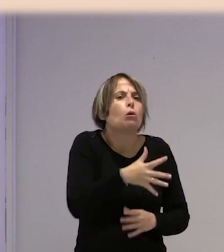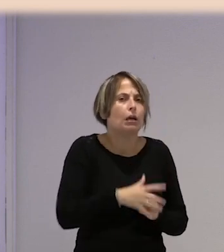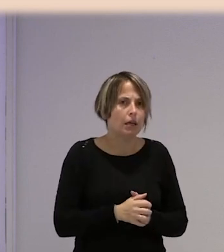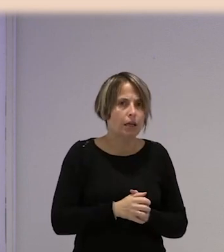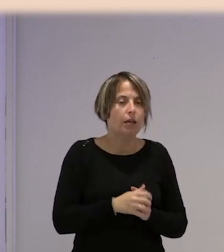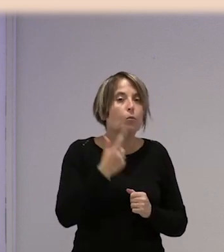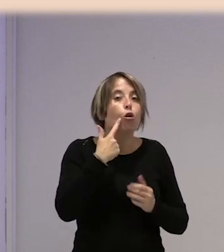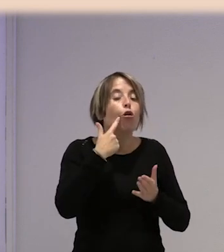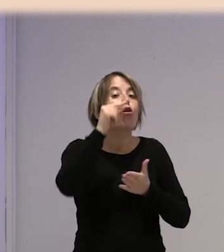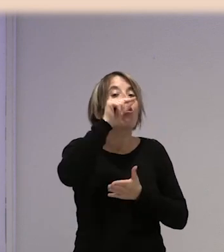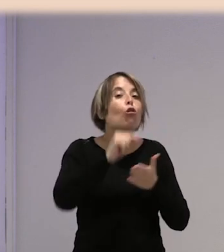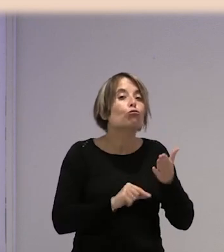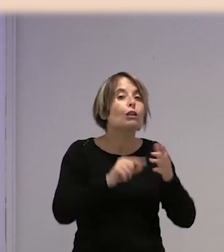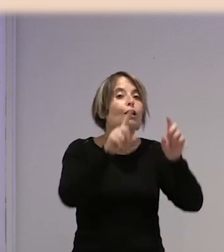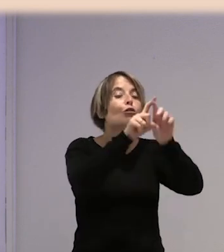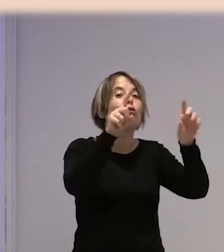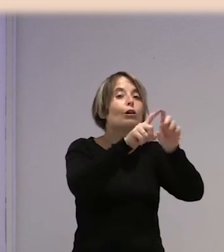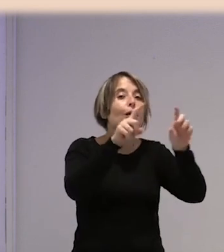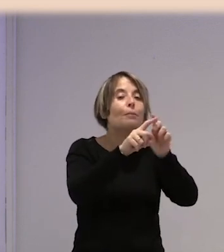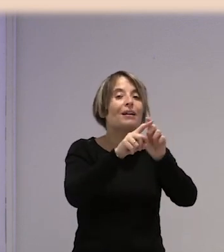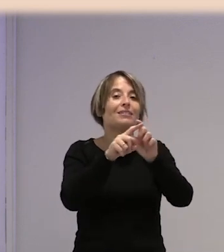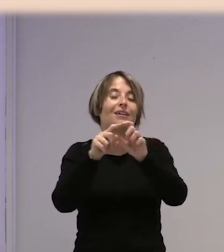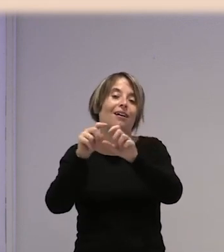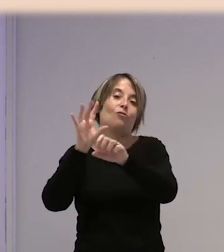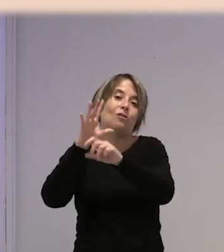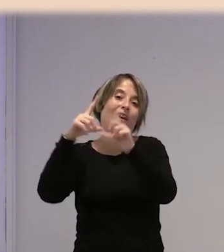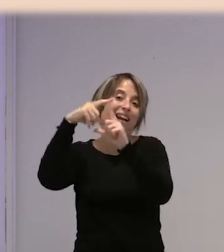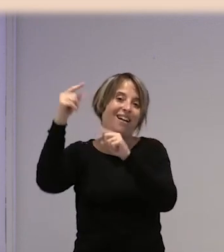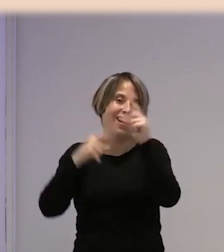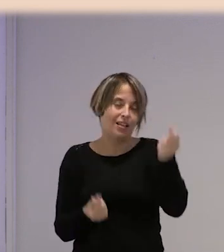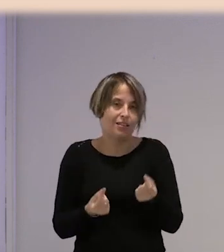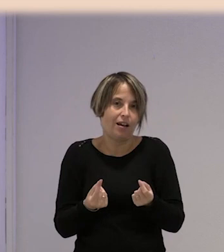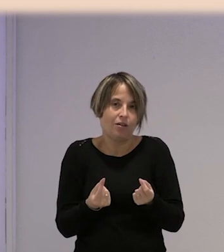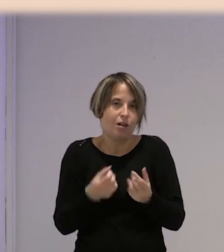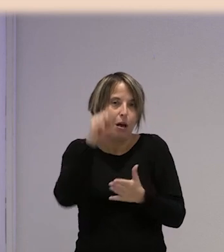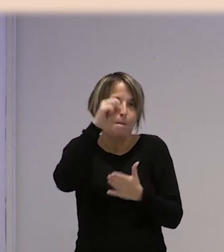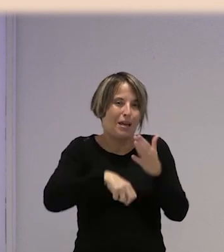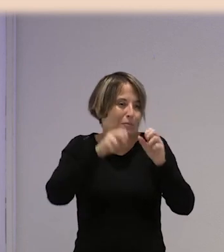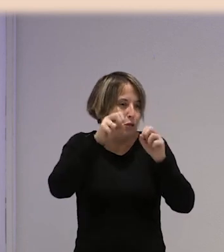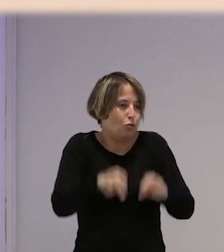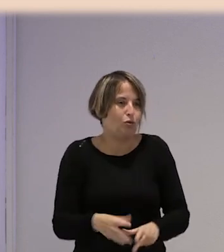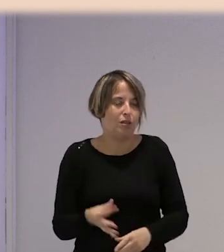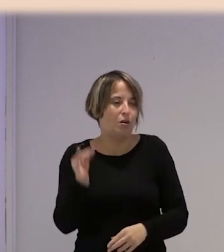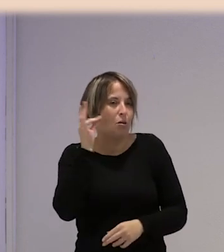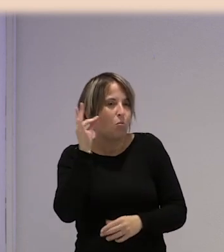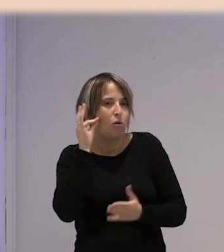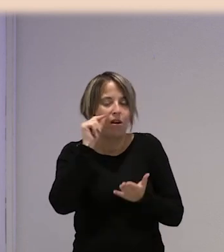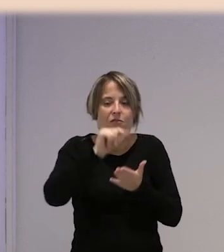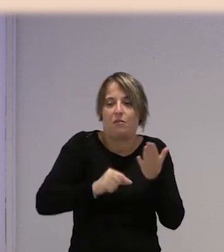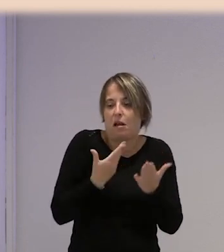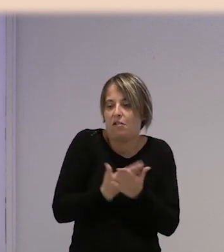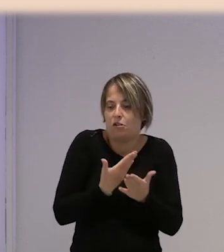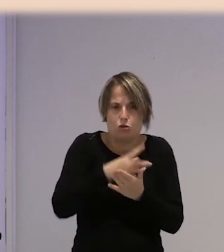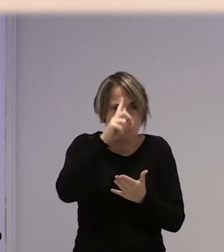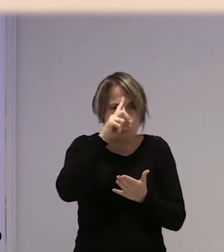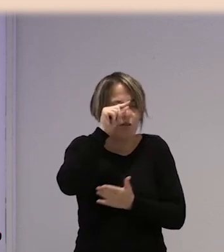Dice, porque es un contrato que tiene firmado la empresa con la Caixa. O sea, sin el permiso de estas mujeres. O sea, estas mujeres han firmado un papel sin saber lo que